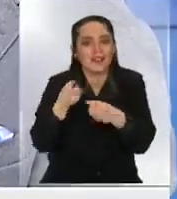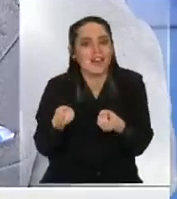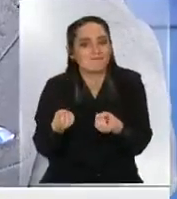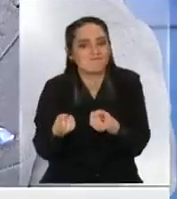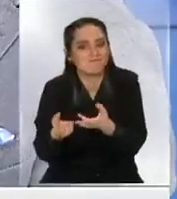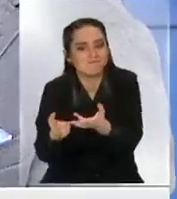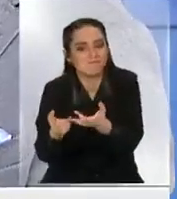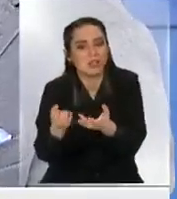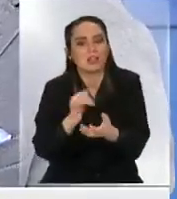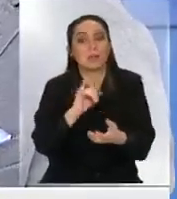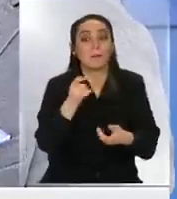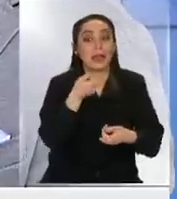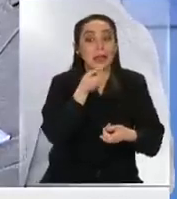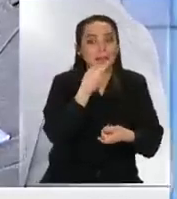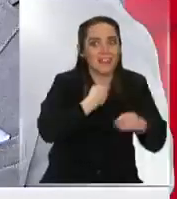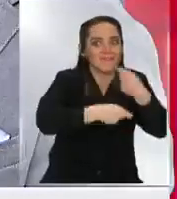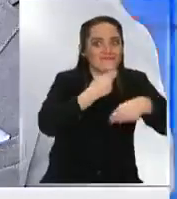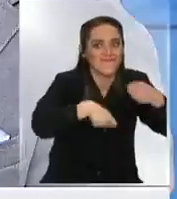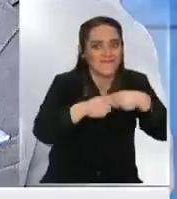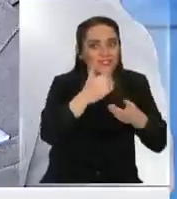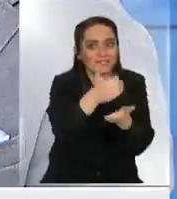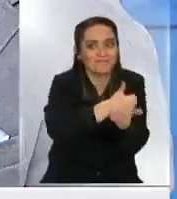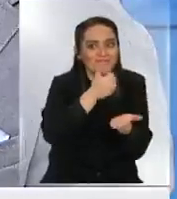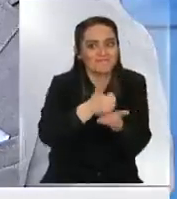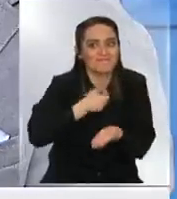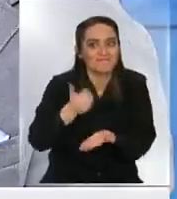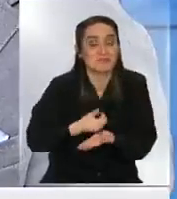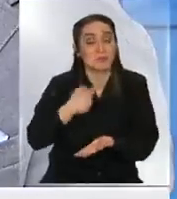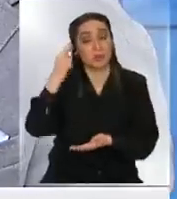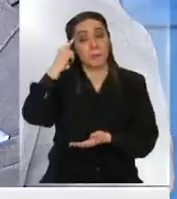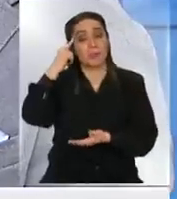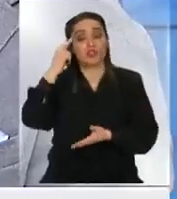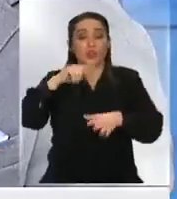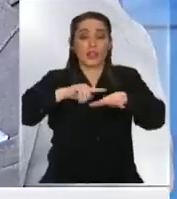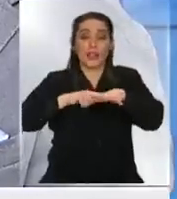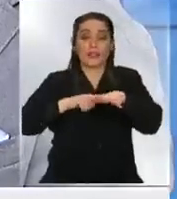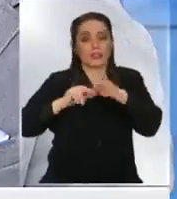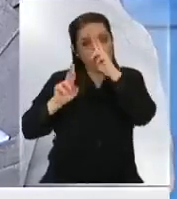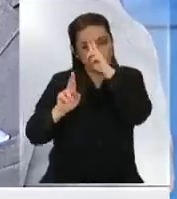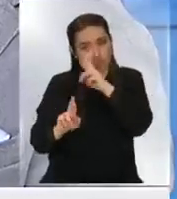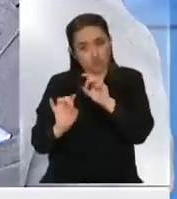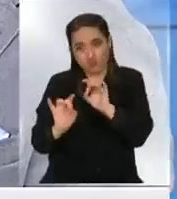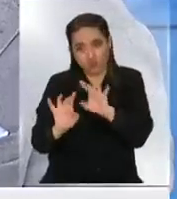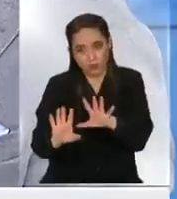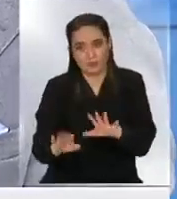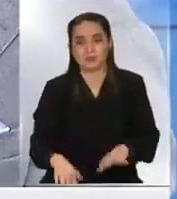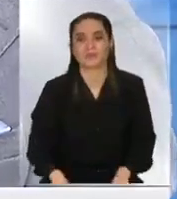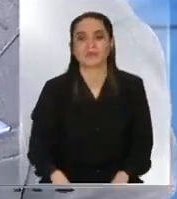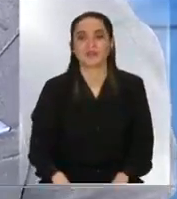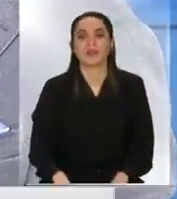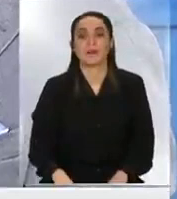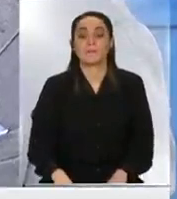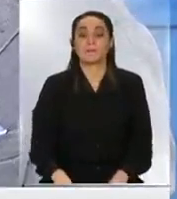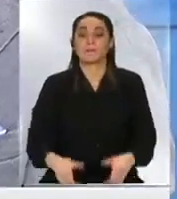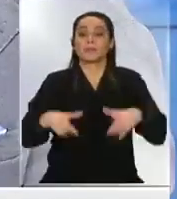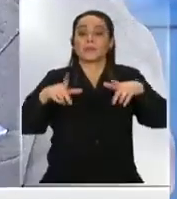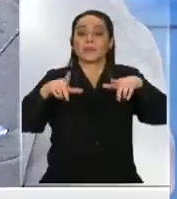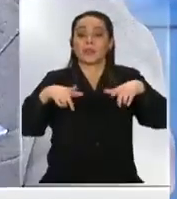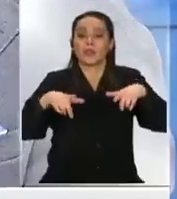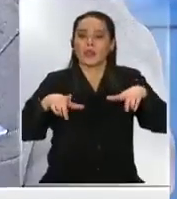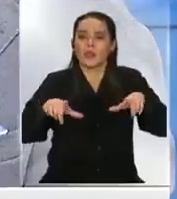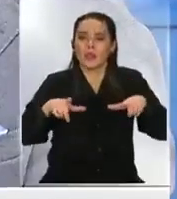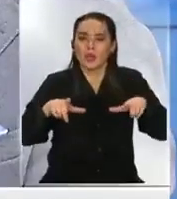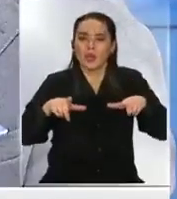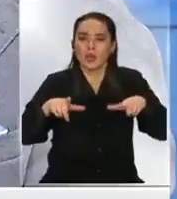remedios después ¿no? pero creo que esto la ciencia es la ciencia y hay que respetarla óptica popular o farmacia